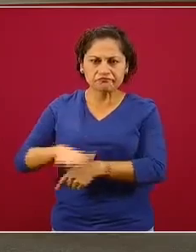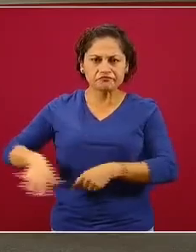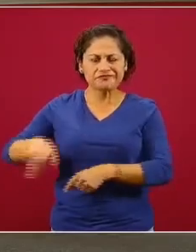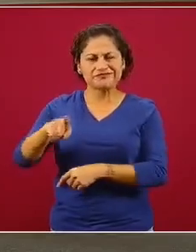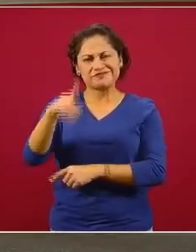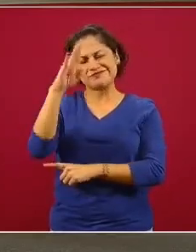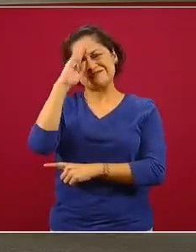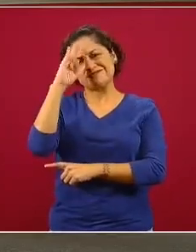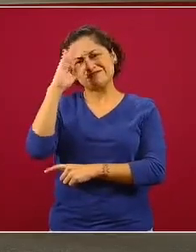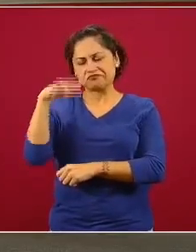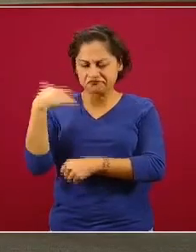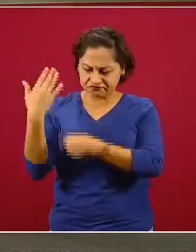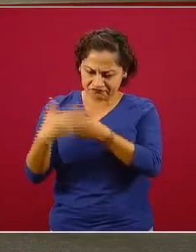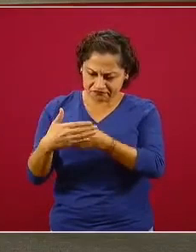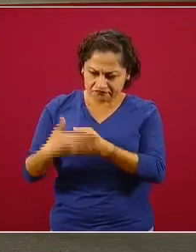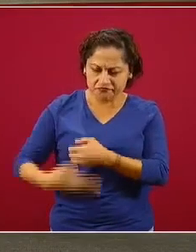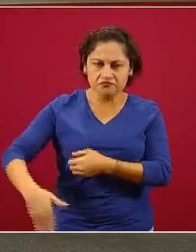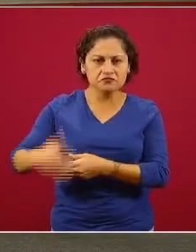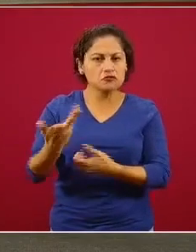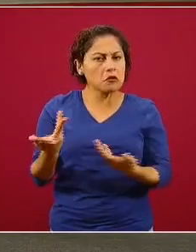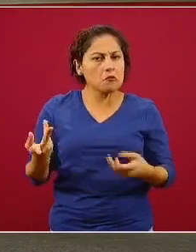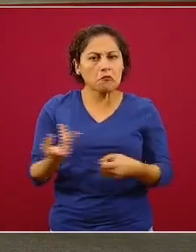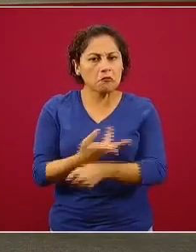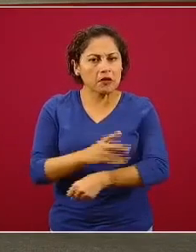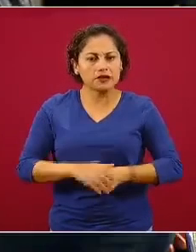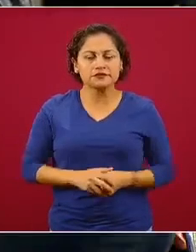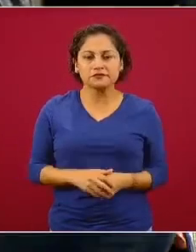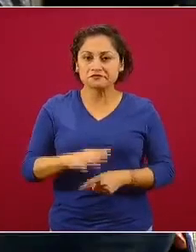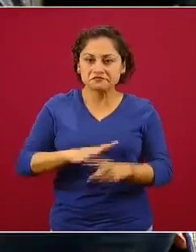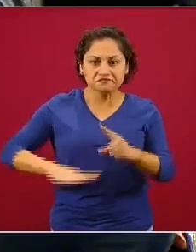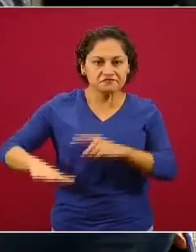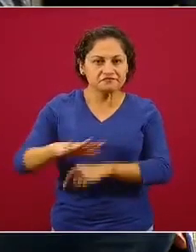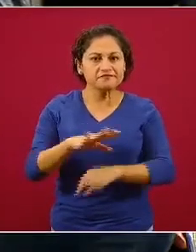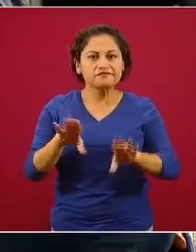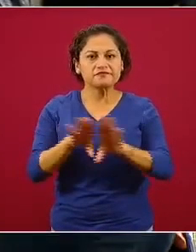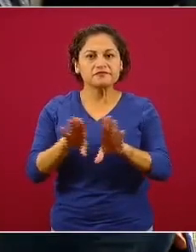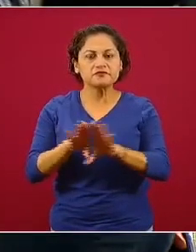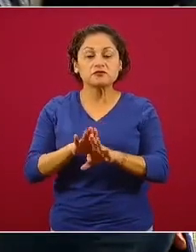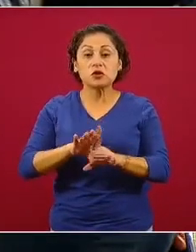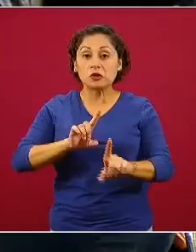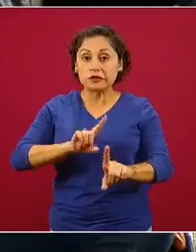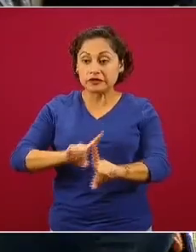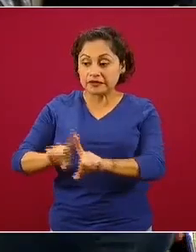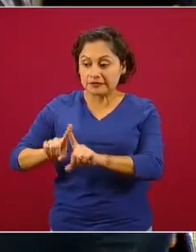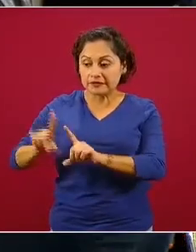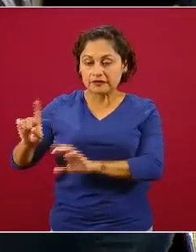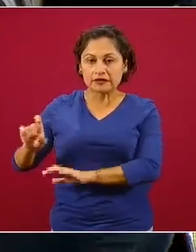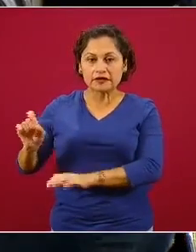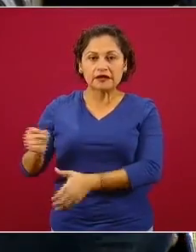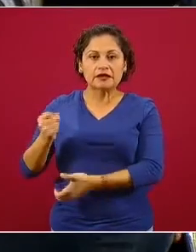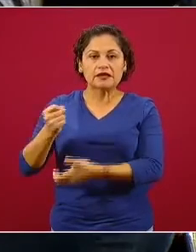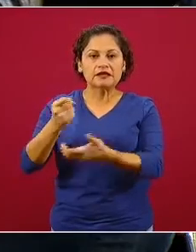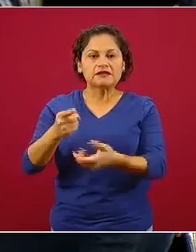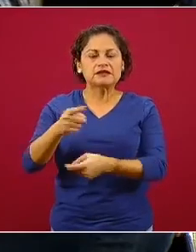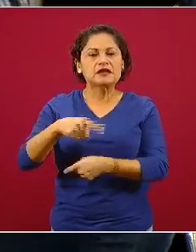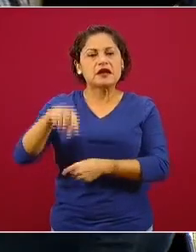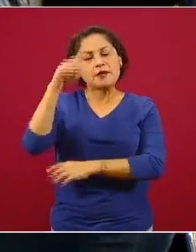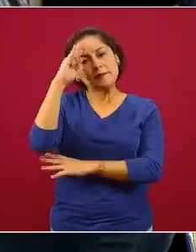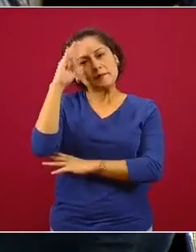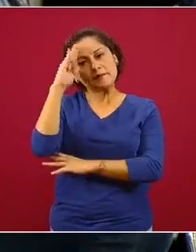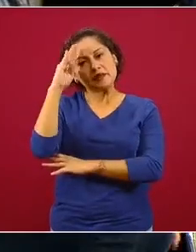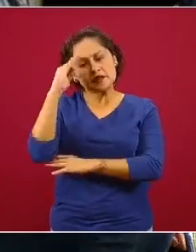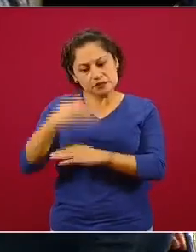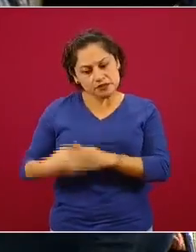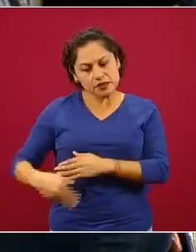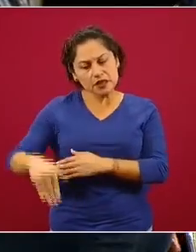Y en ese mismo sentido, ¿el presupuesto de ingresos de la federación del siguiente año contempla algún tipo de adaptación en caso